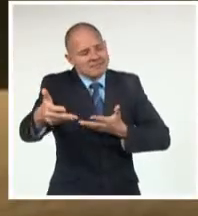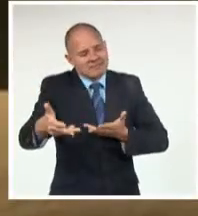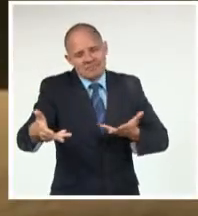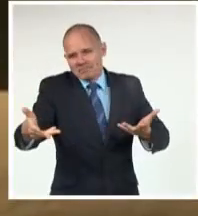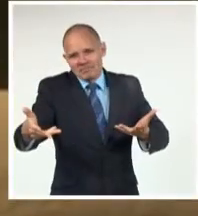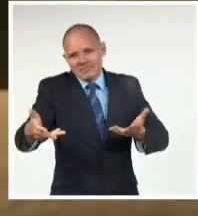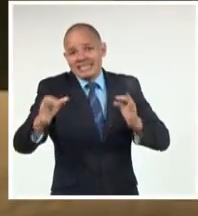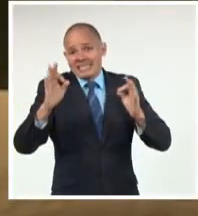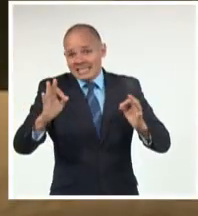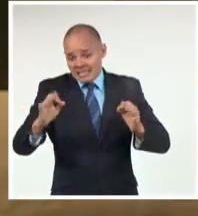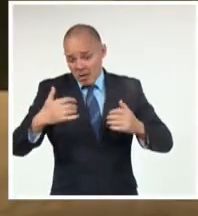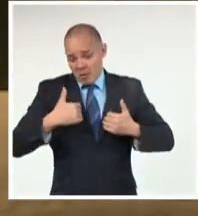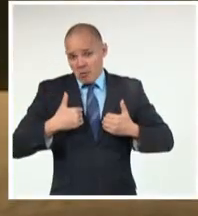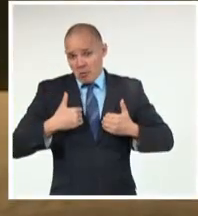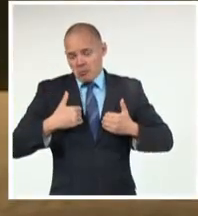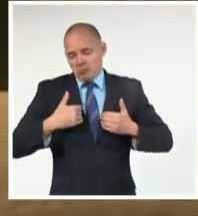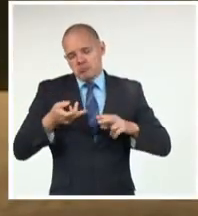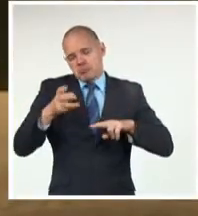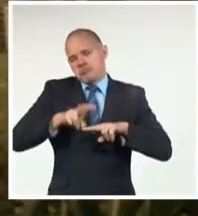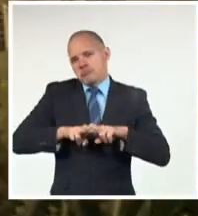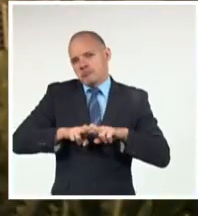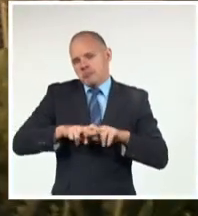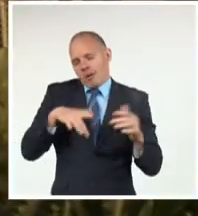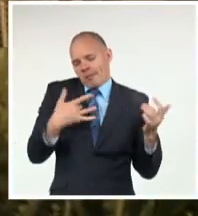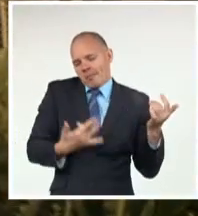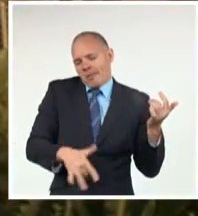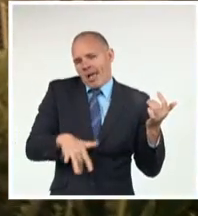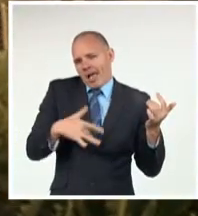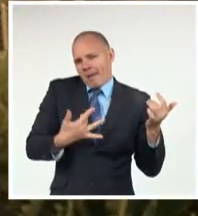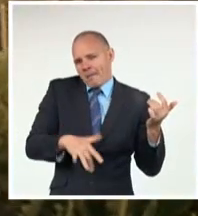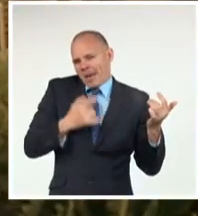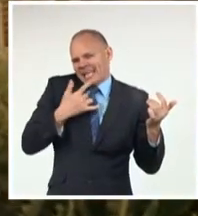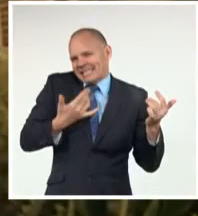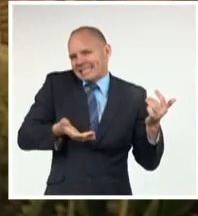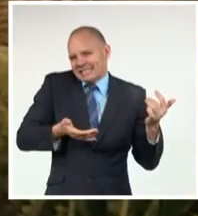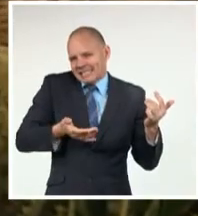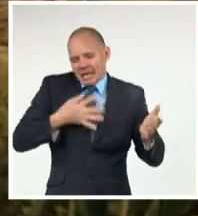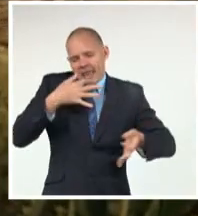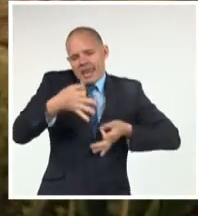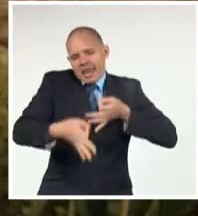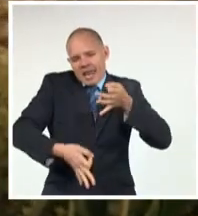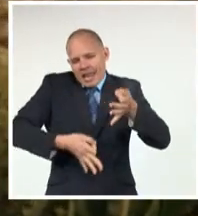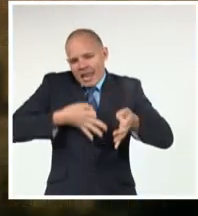Se sigue Conversando Con el mar